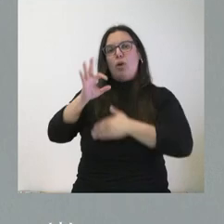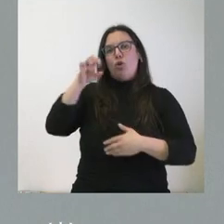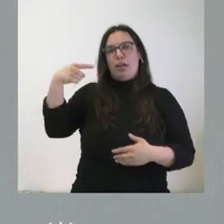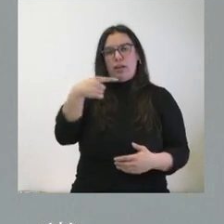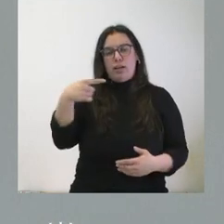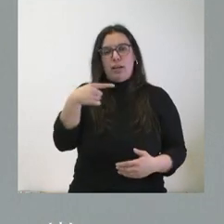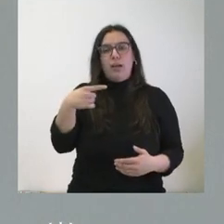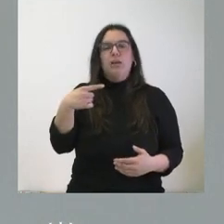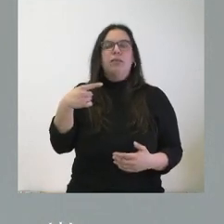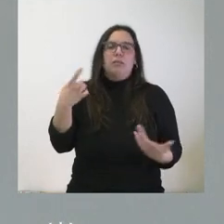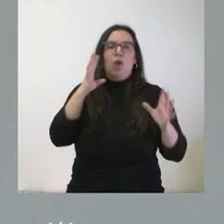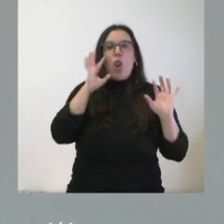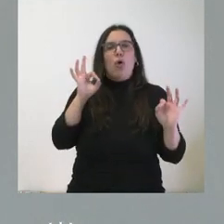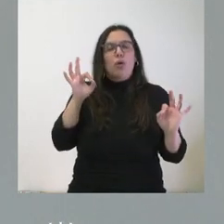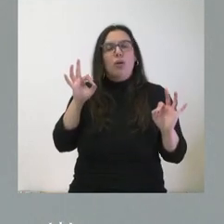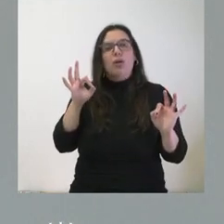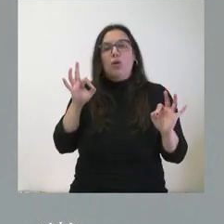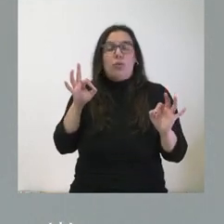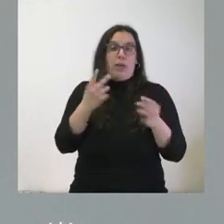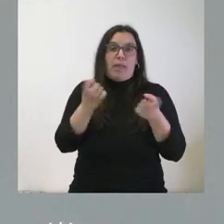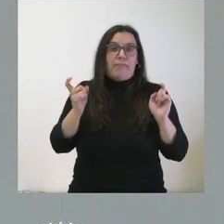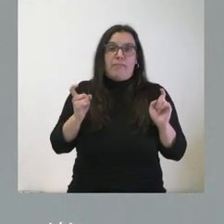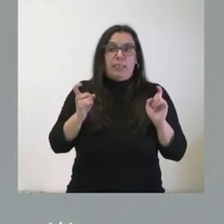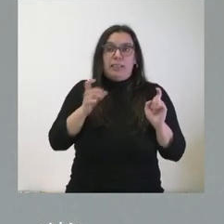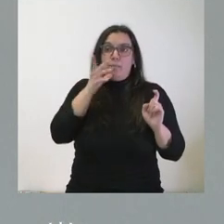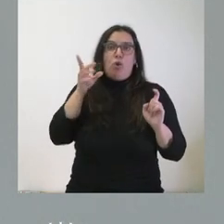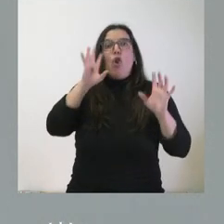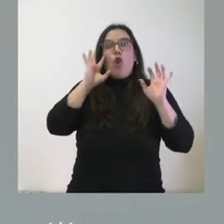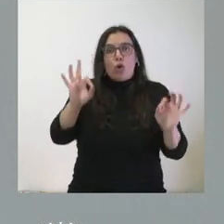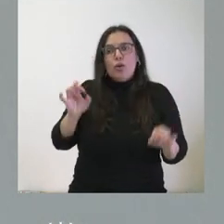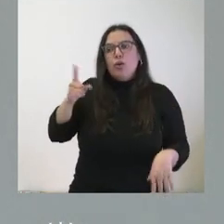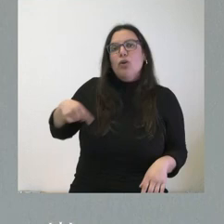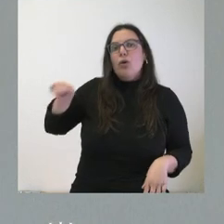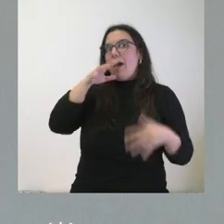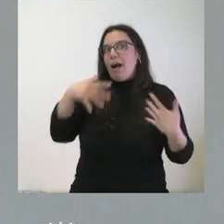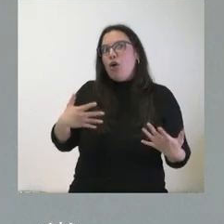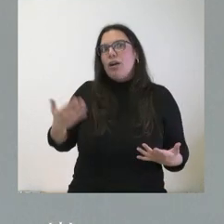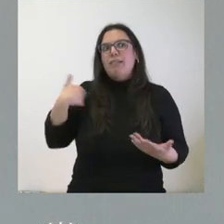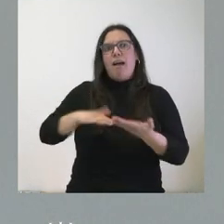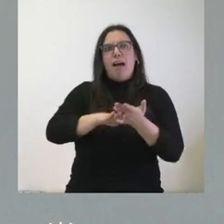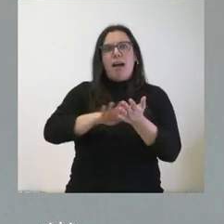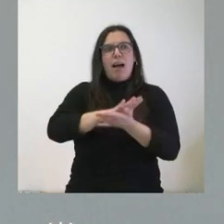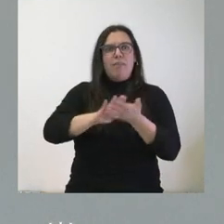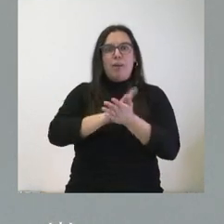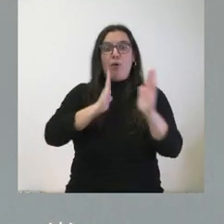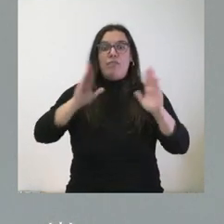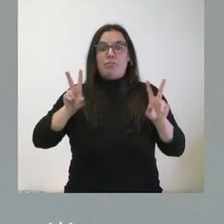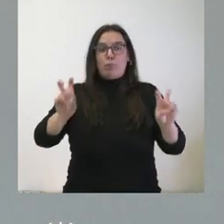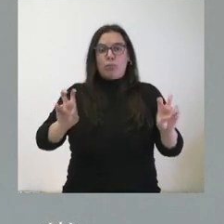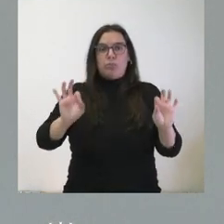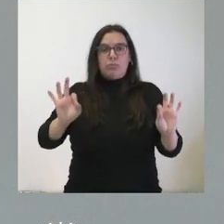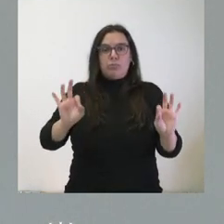y que lógicamente va a ser necesario en la medida en que lógicamente ahora estamos hablando ya de esa fase inicial